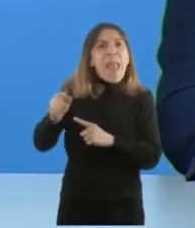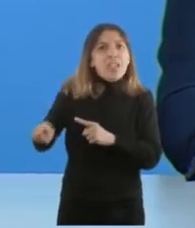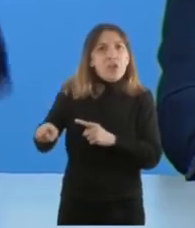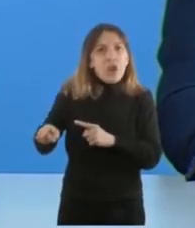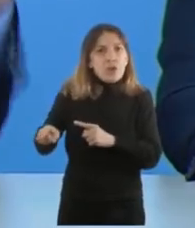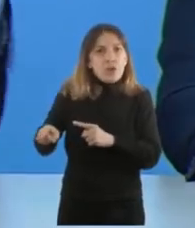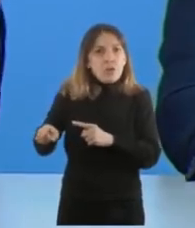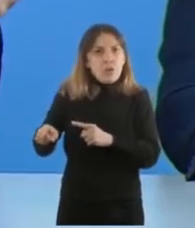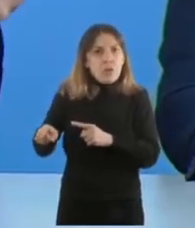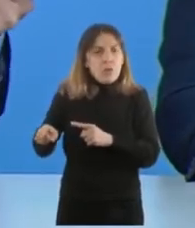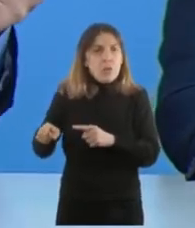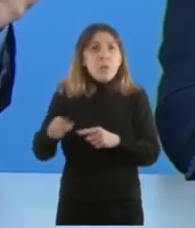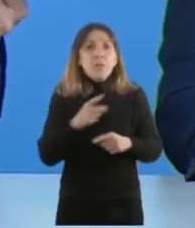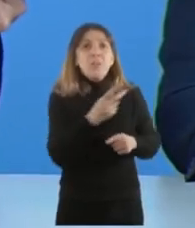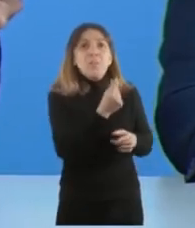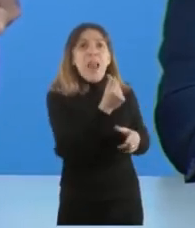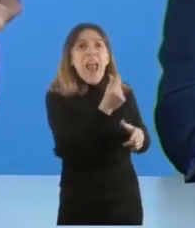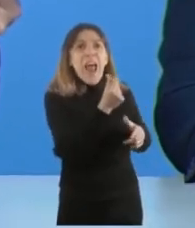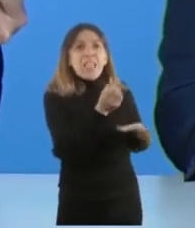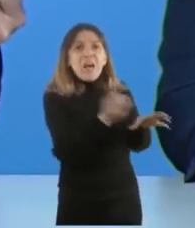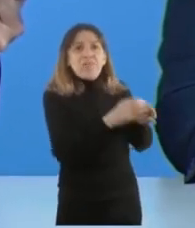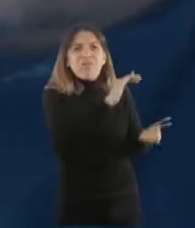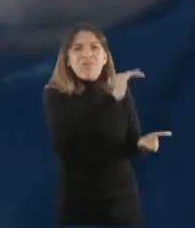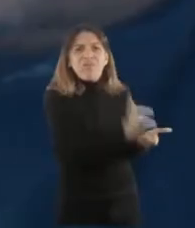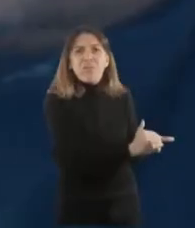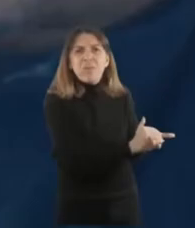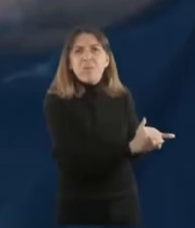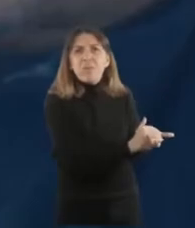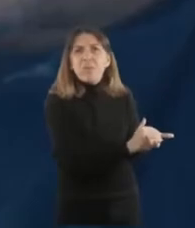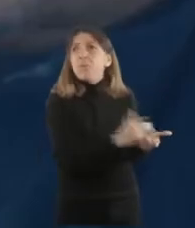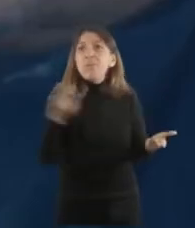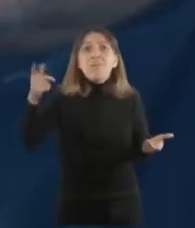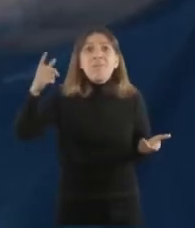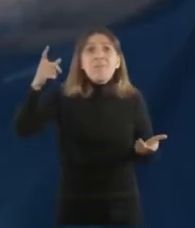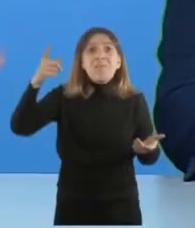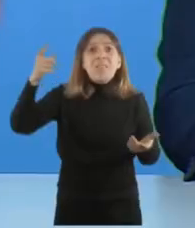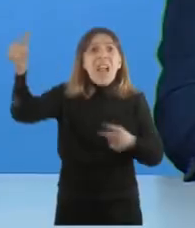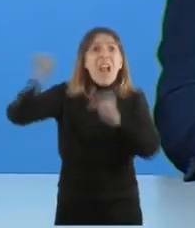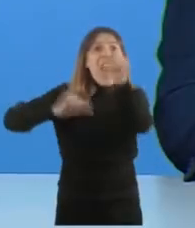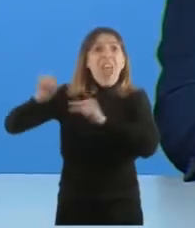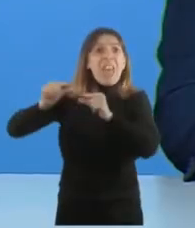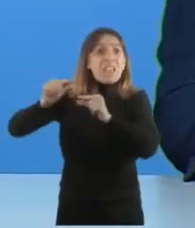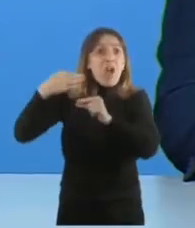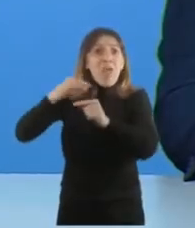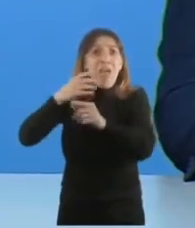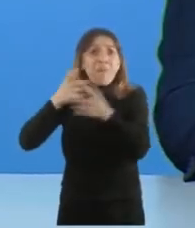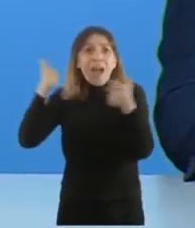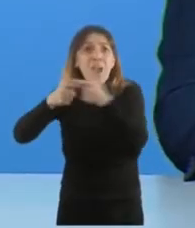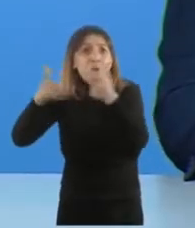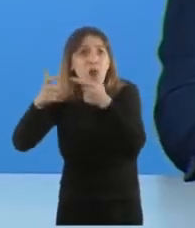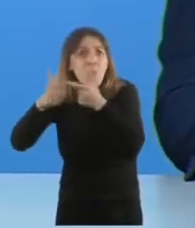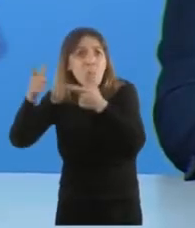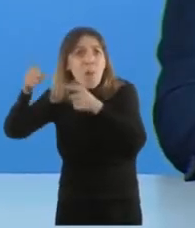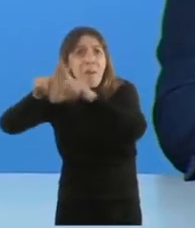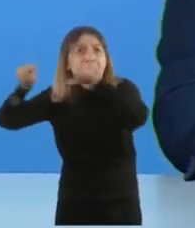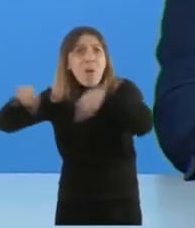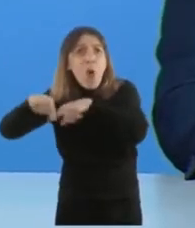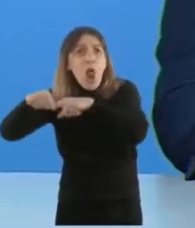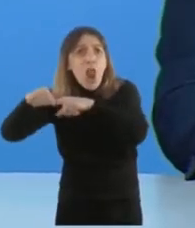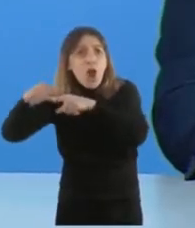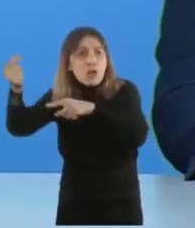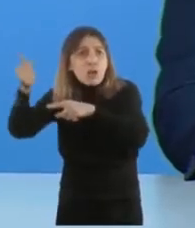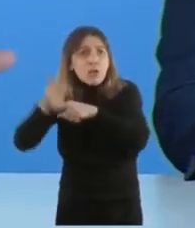sin crédito internacional, había que renegociar con los bonistas y sin posibilidad de acceso